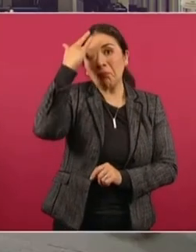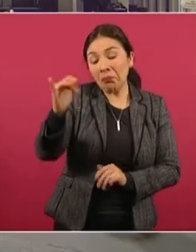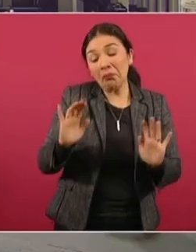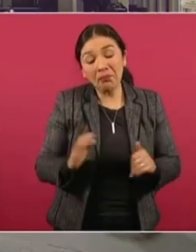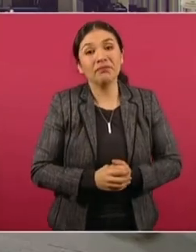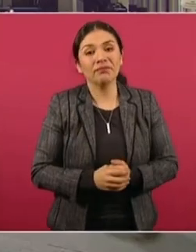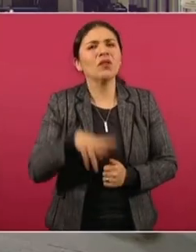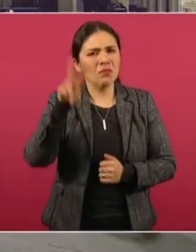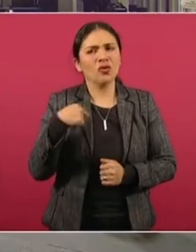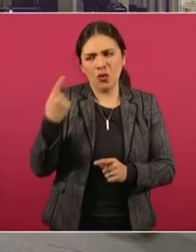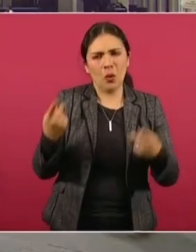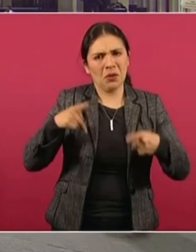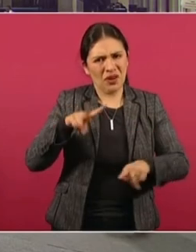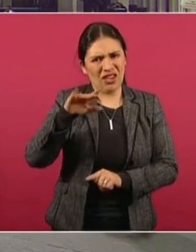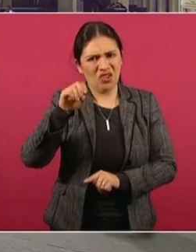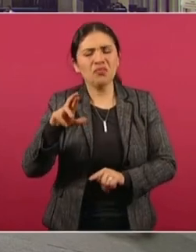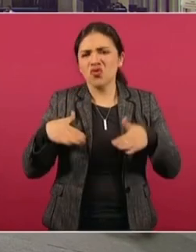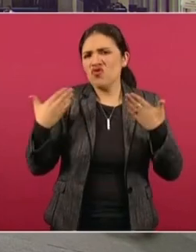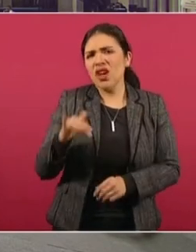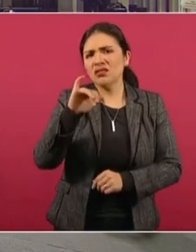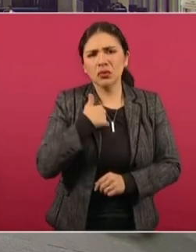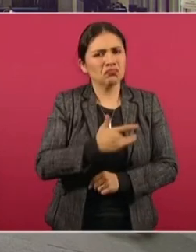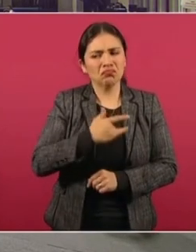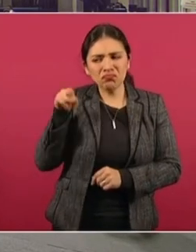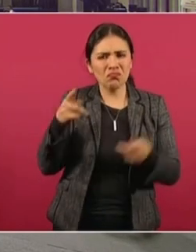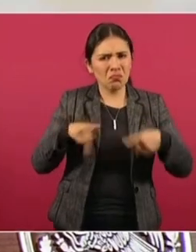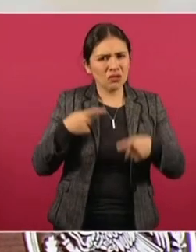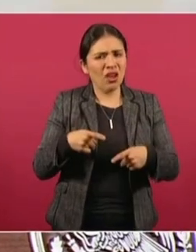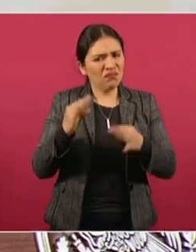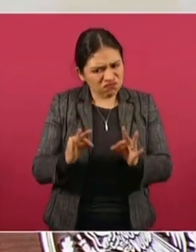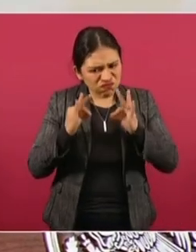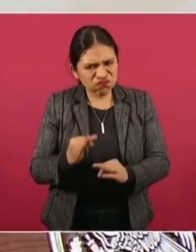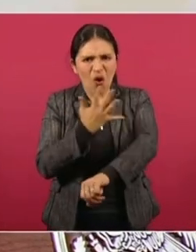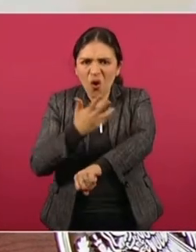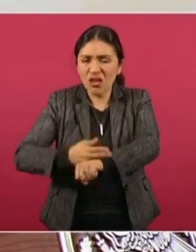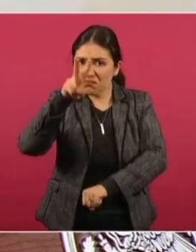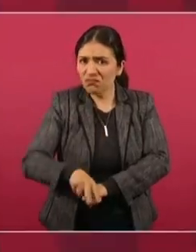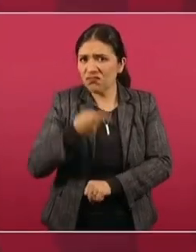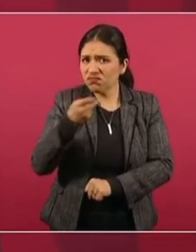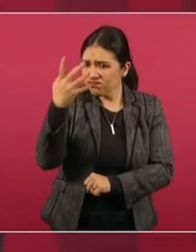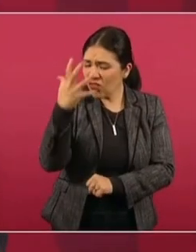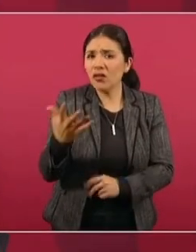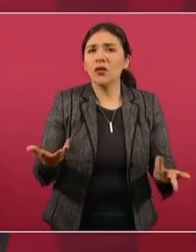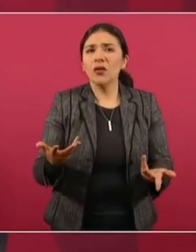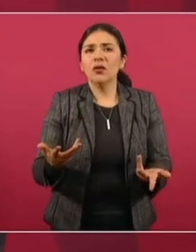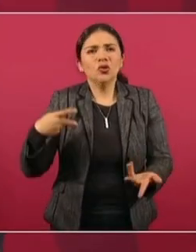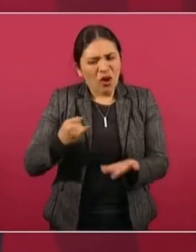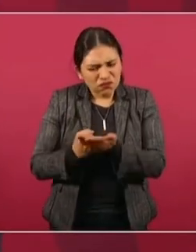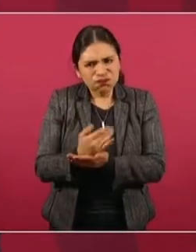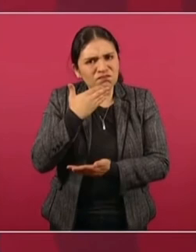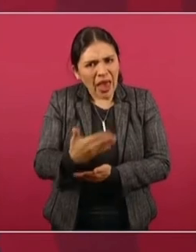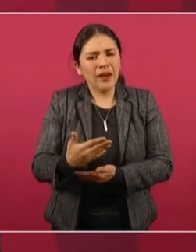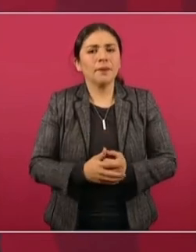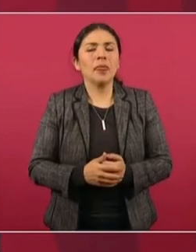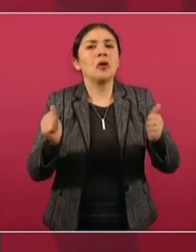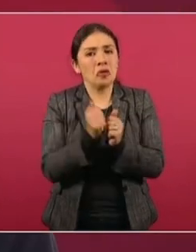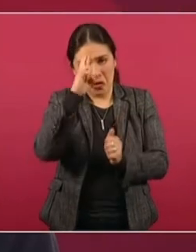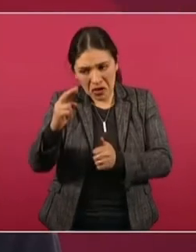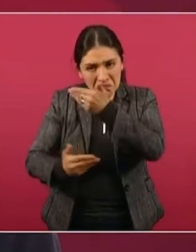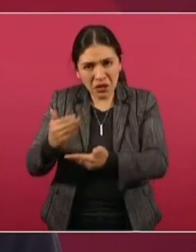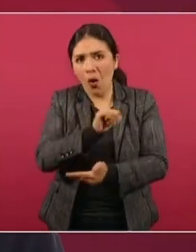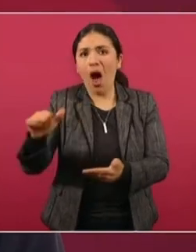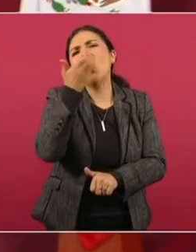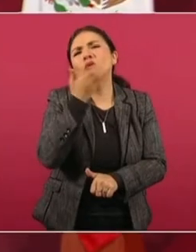y le tengo confianza y considero que es un hombre íntegro, honesto, de convicciones, respetuoso